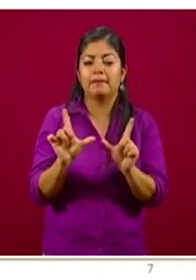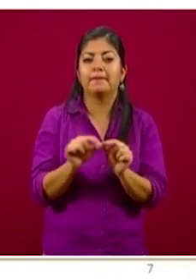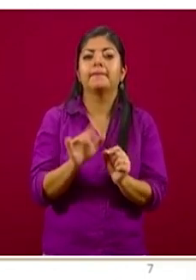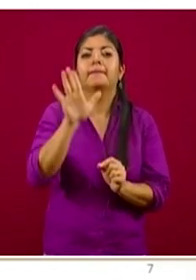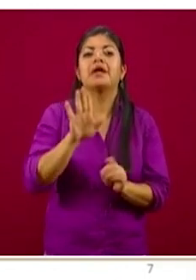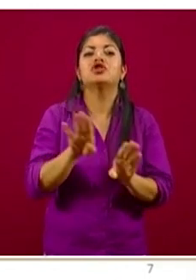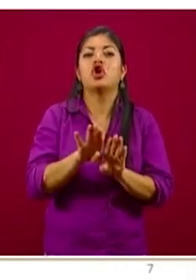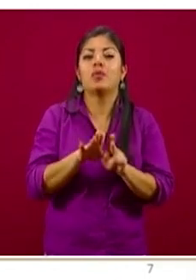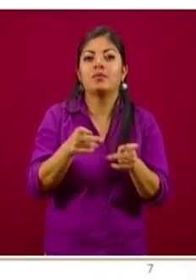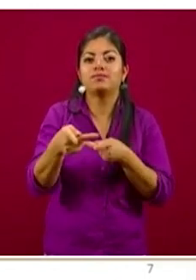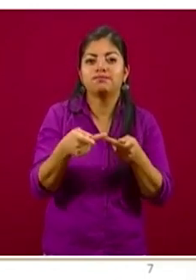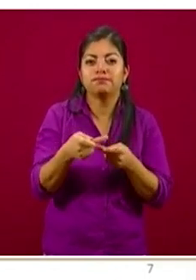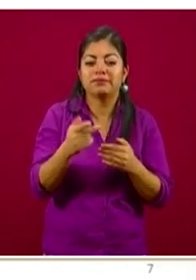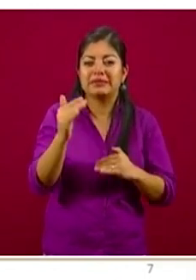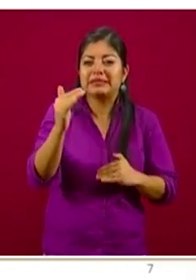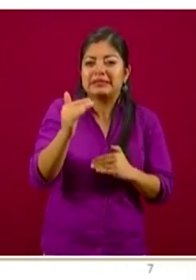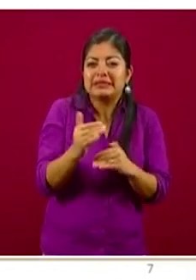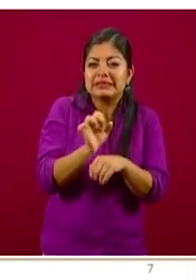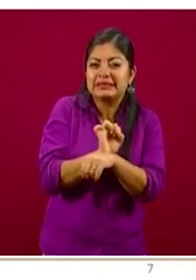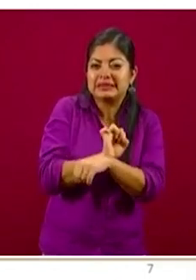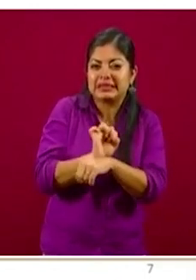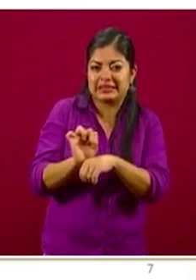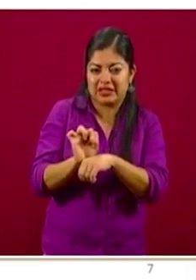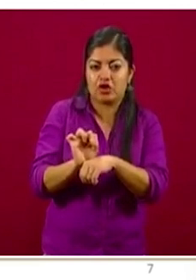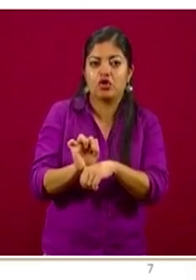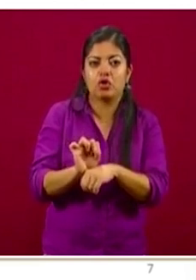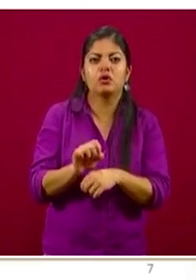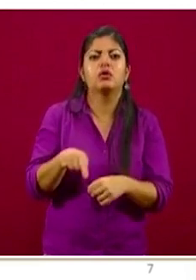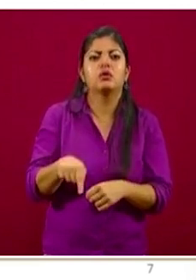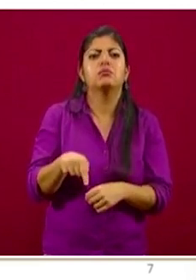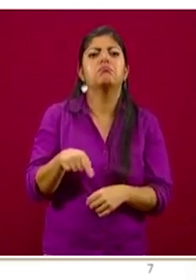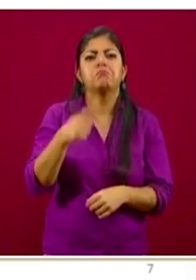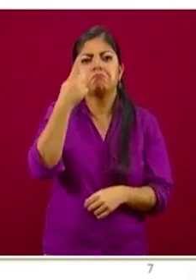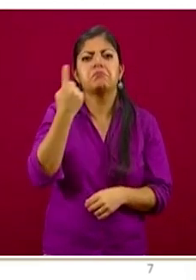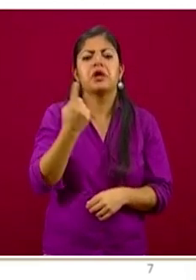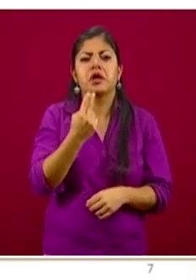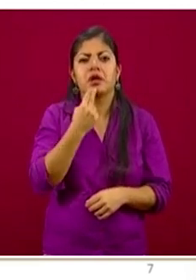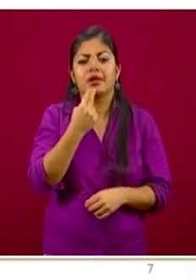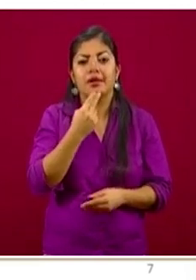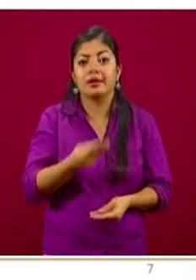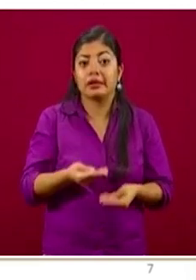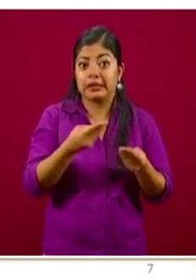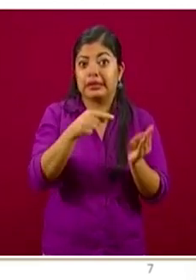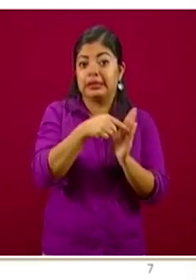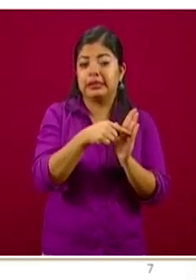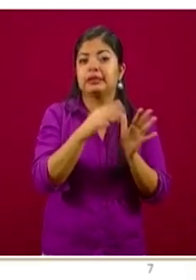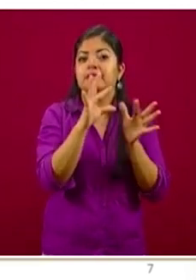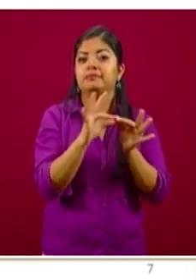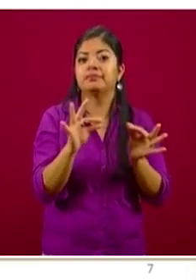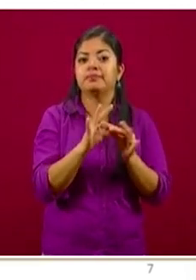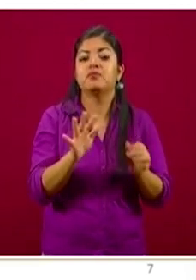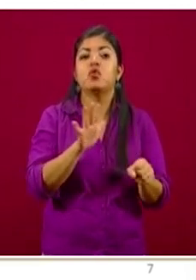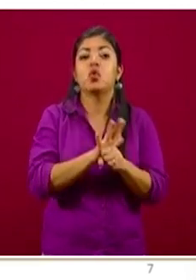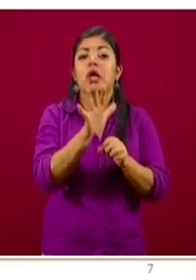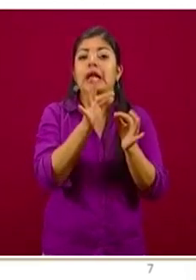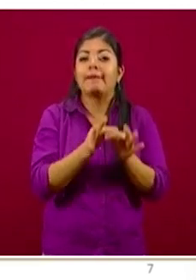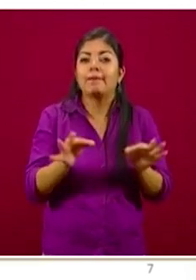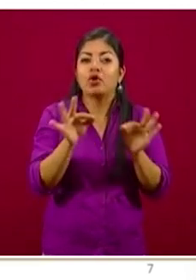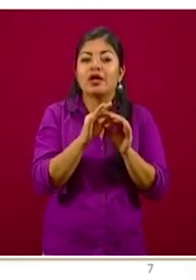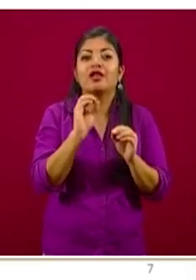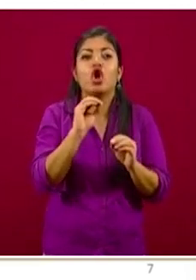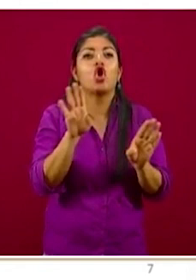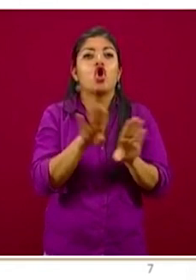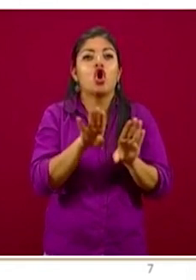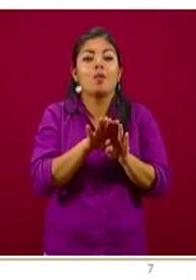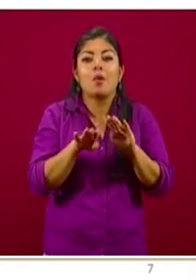protocolo más chiquito, donde se establecen cuáles son las medidas más importantes y más básicas que cualquier personal médico